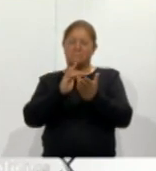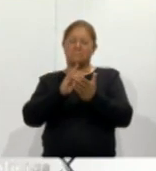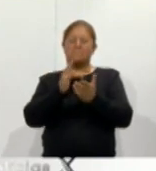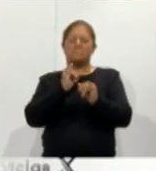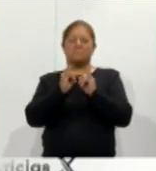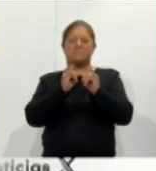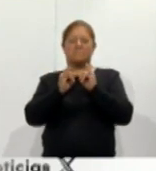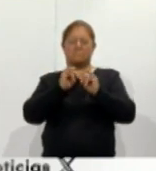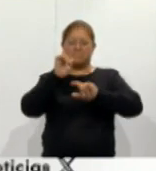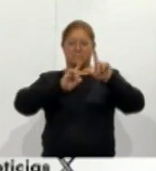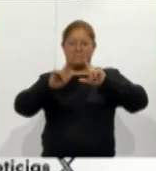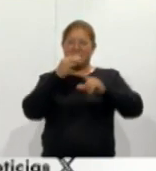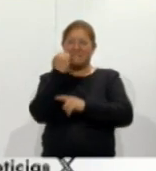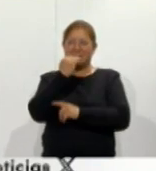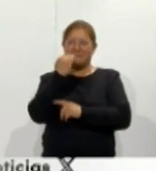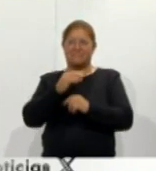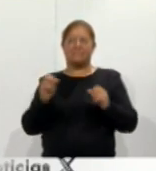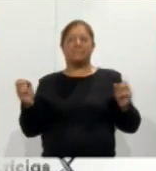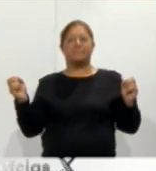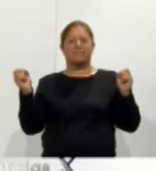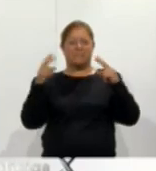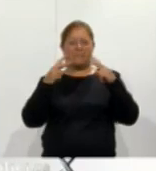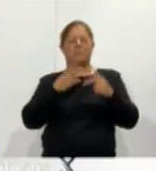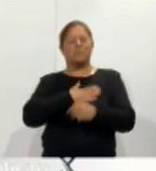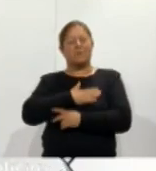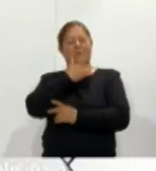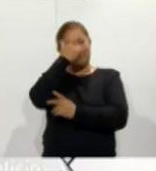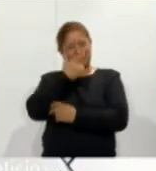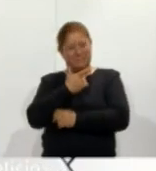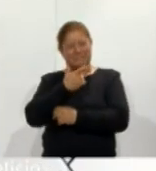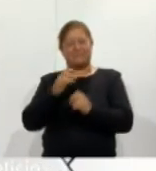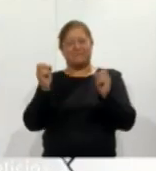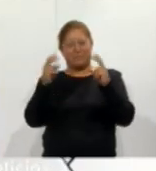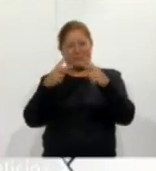lengua de señas mexicana Miroslava Amador buenas noches